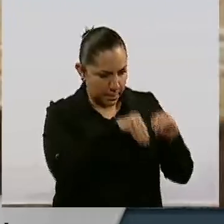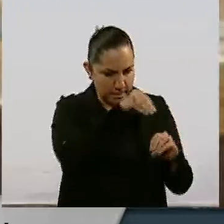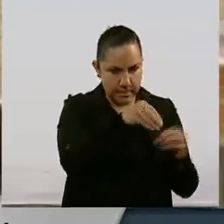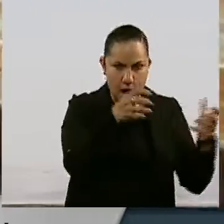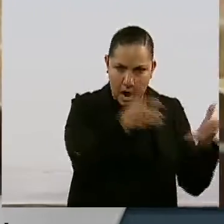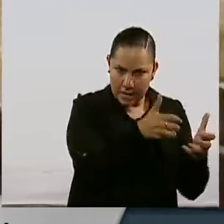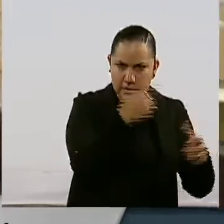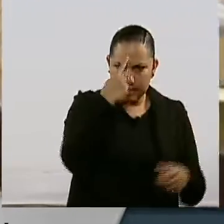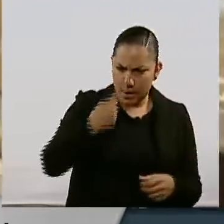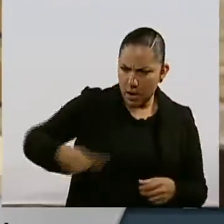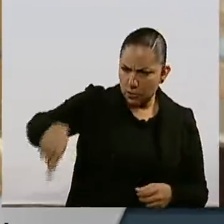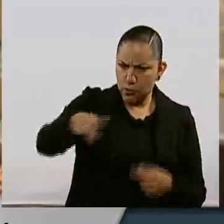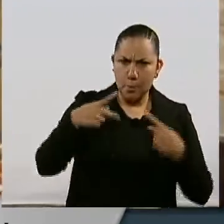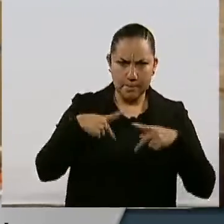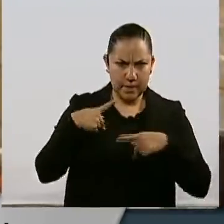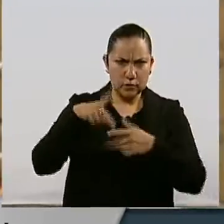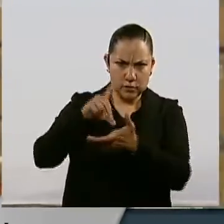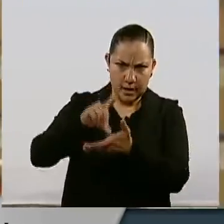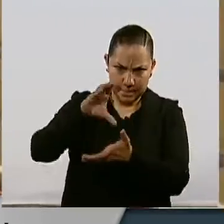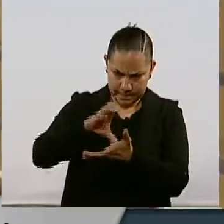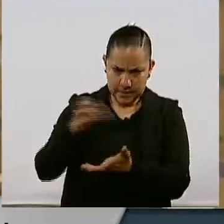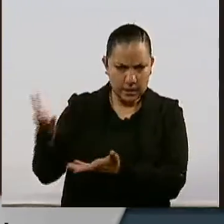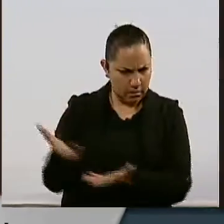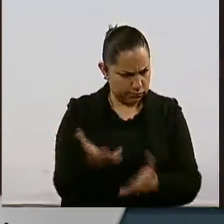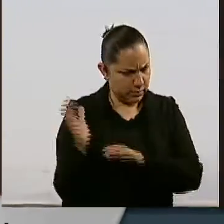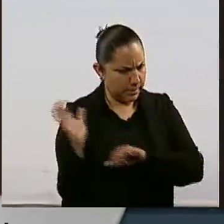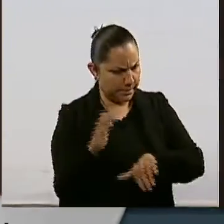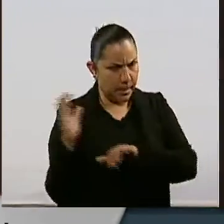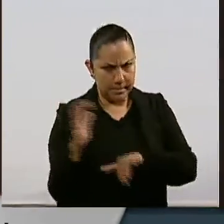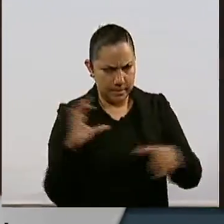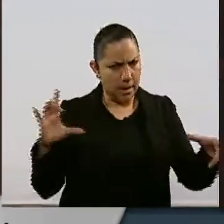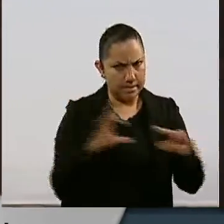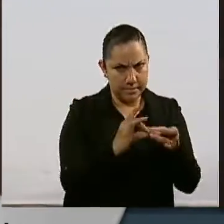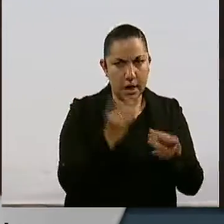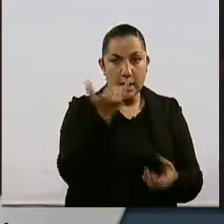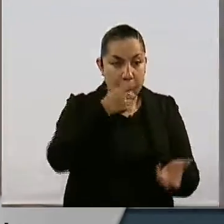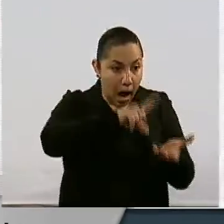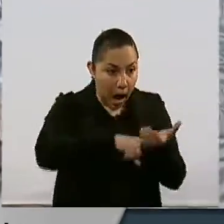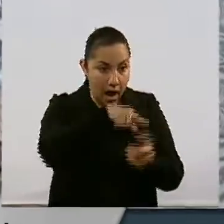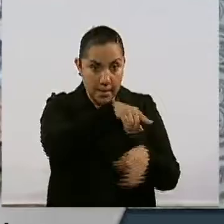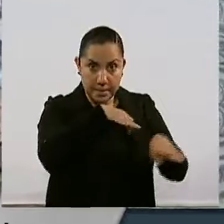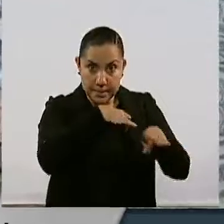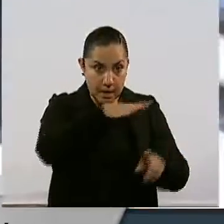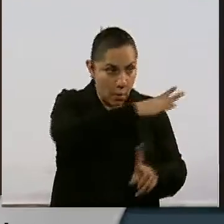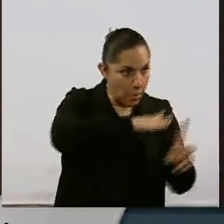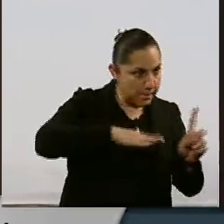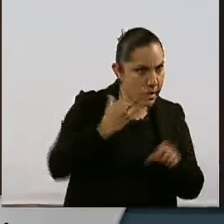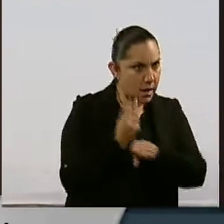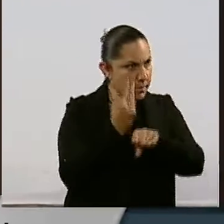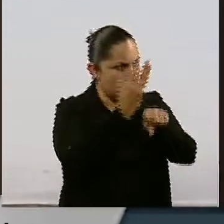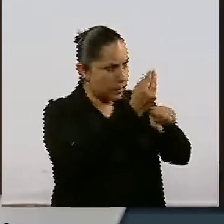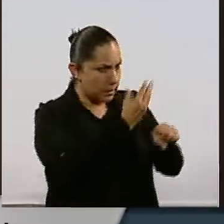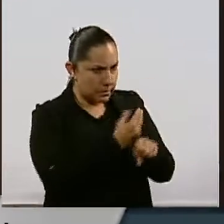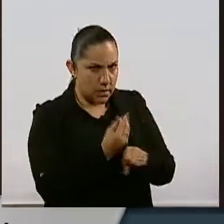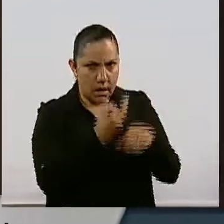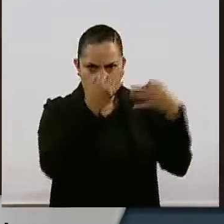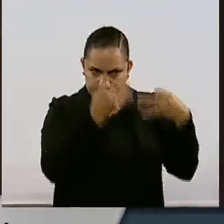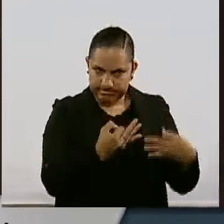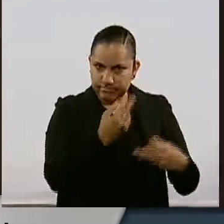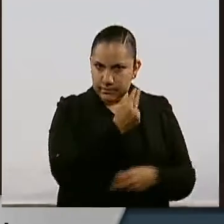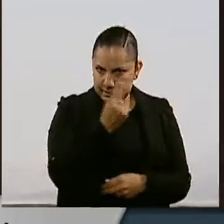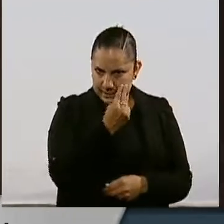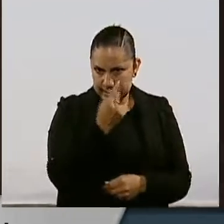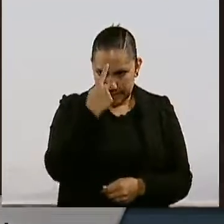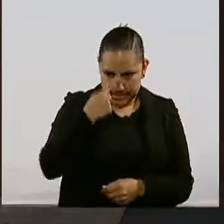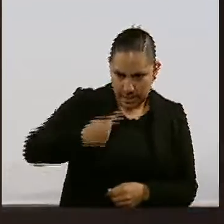medidas se deben ver reflejadas en la infraestructura de los centros laborales. Los más de 6 millones